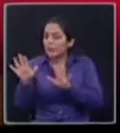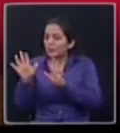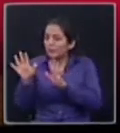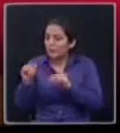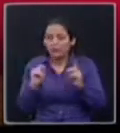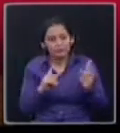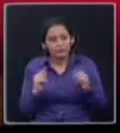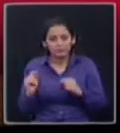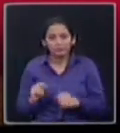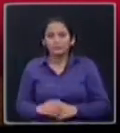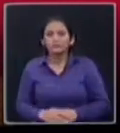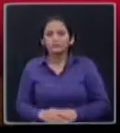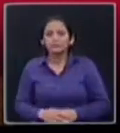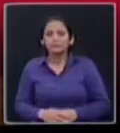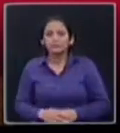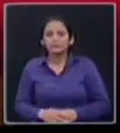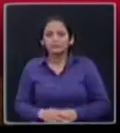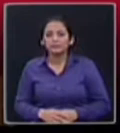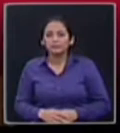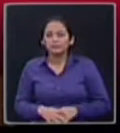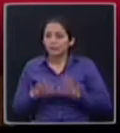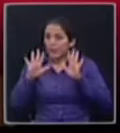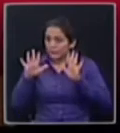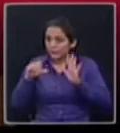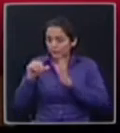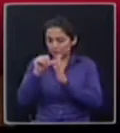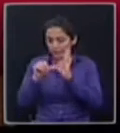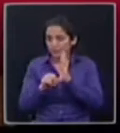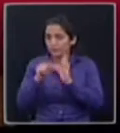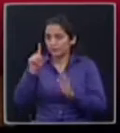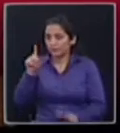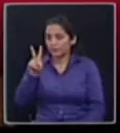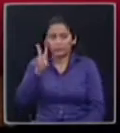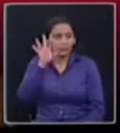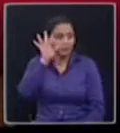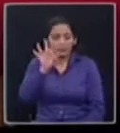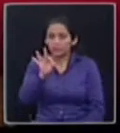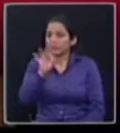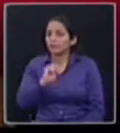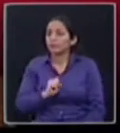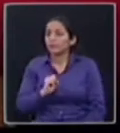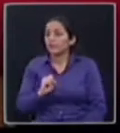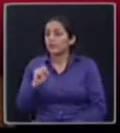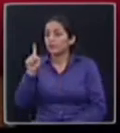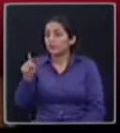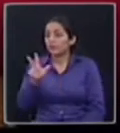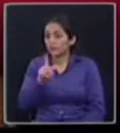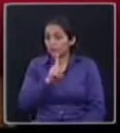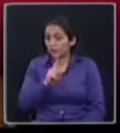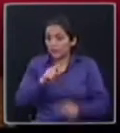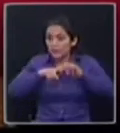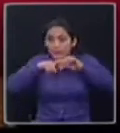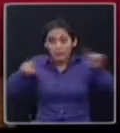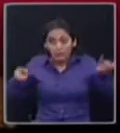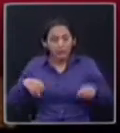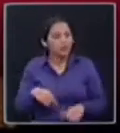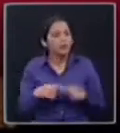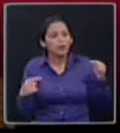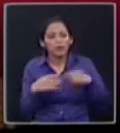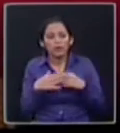es que hay una gran diferencia entre el artículo 129 y el artículo 131. ¿Cuál le a que